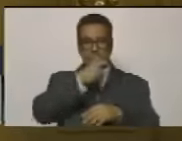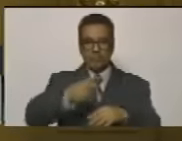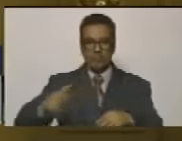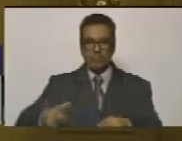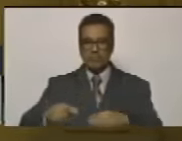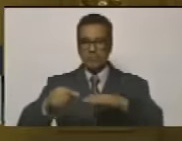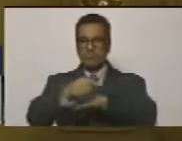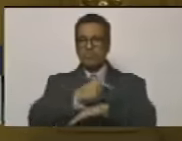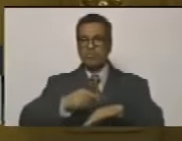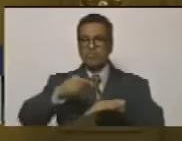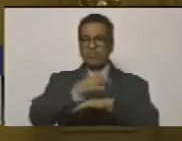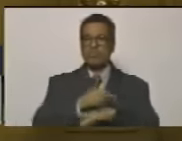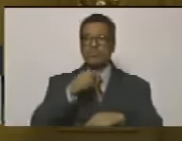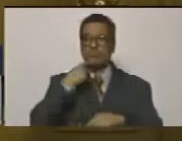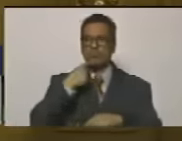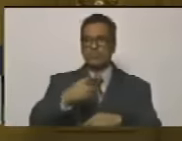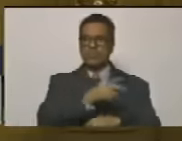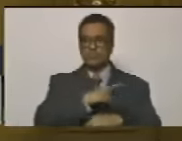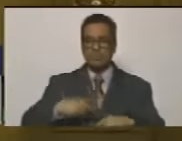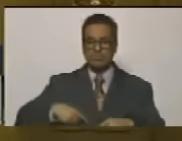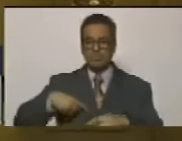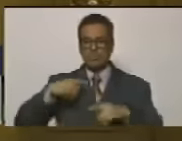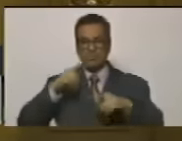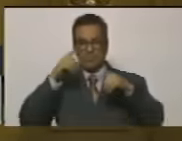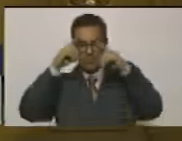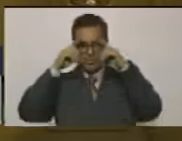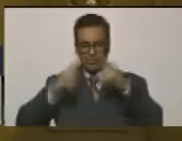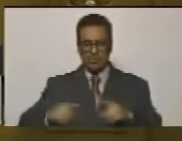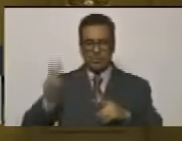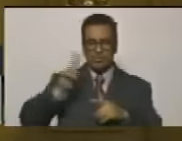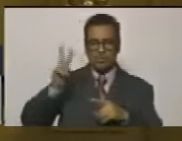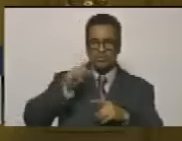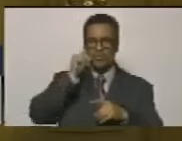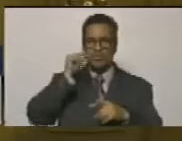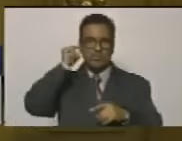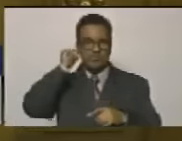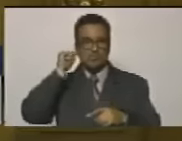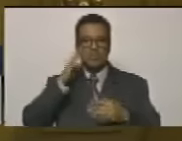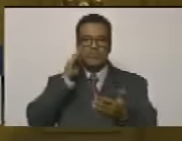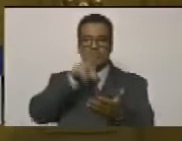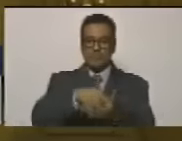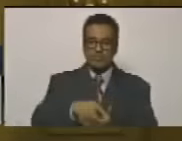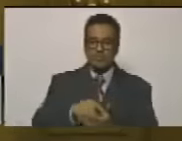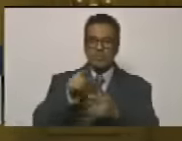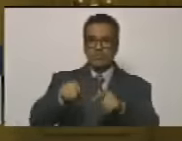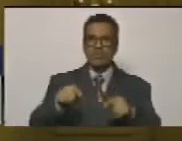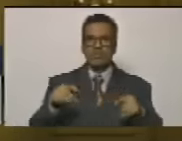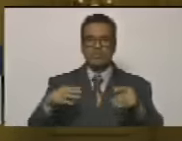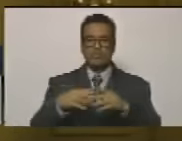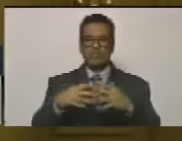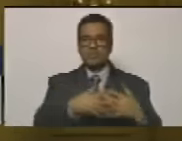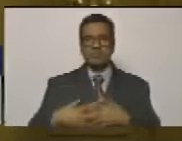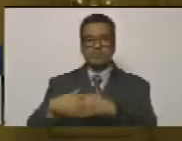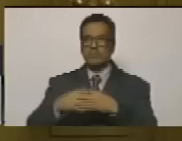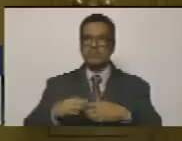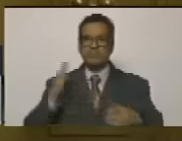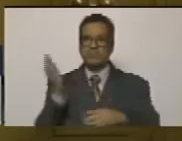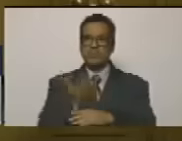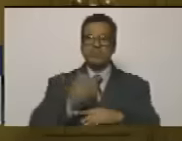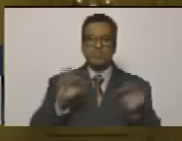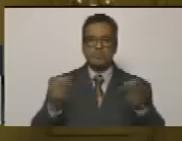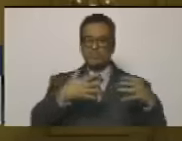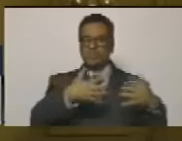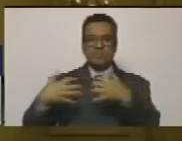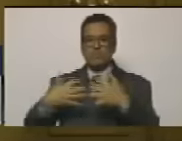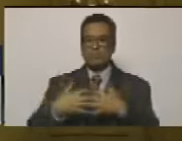gobernando y decidiendo los venezolanos y las venezolanas sin la intervención de ningún imperio, ni golpe, ni